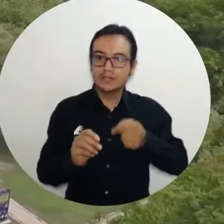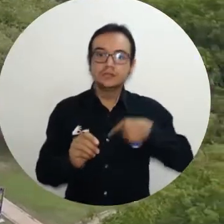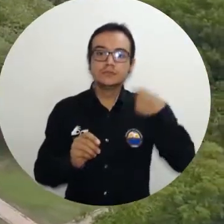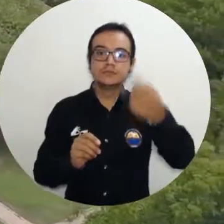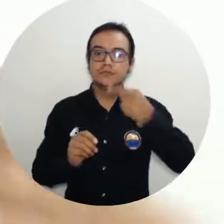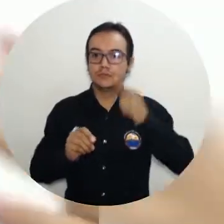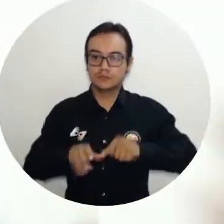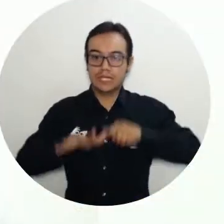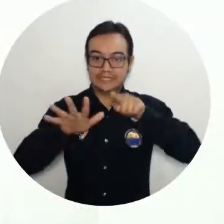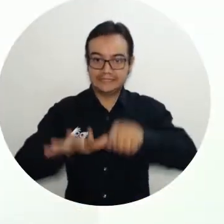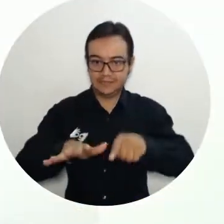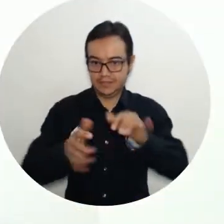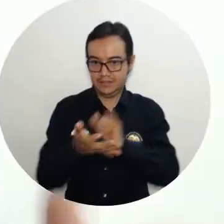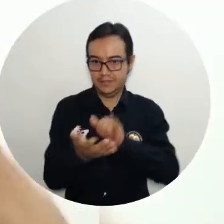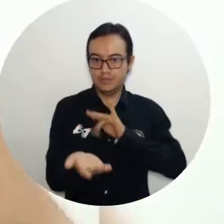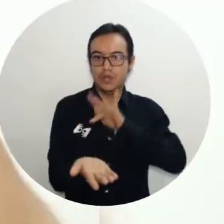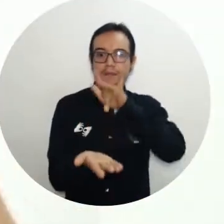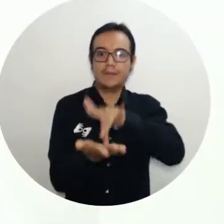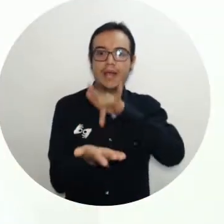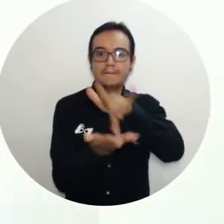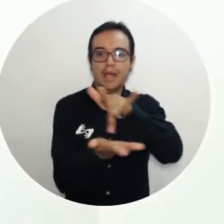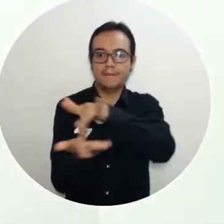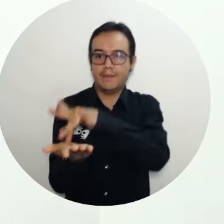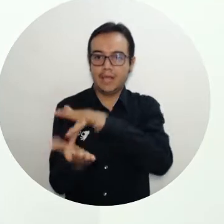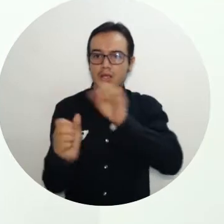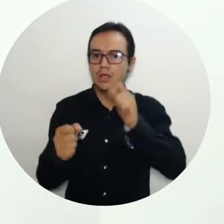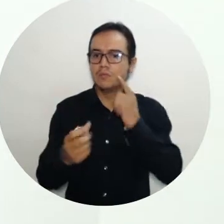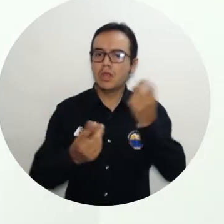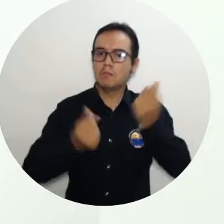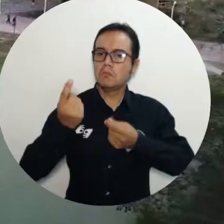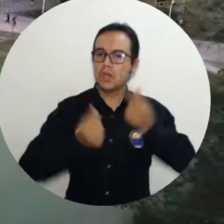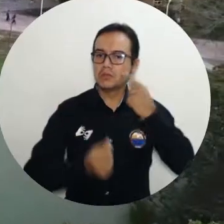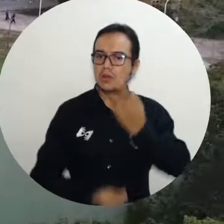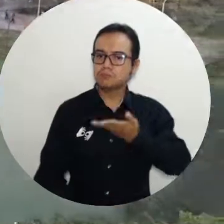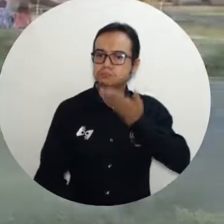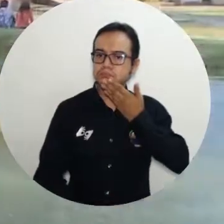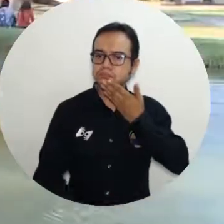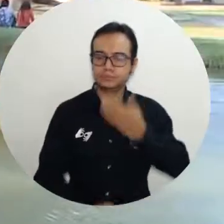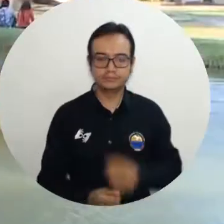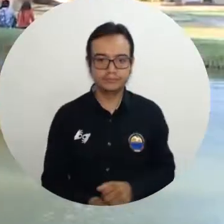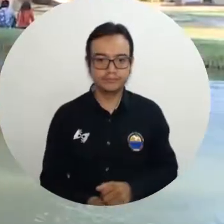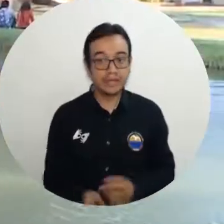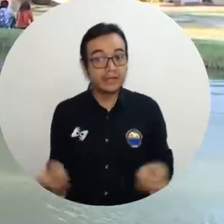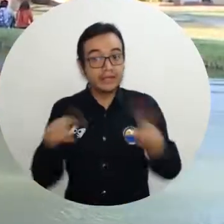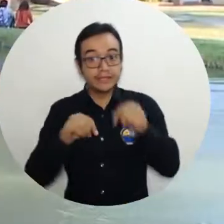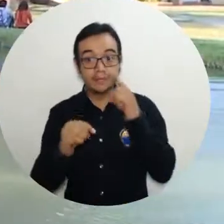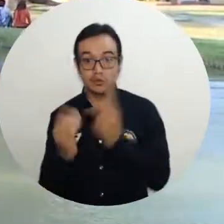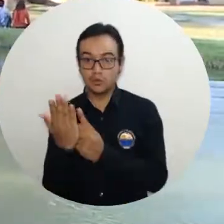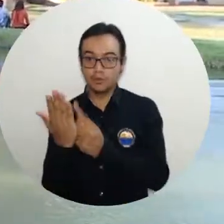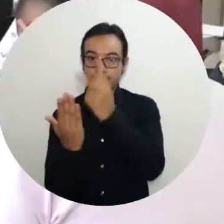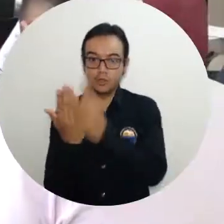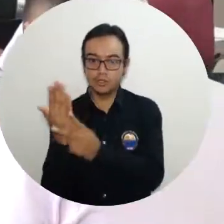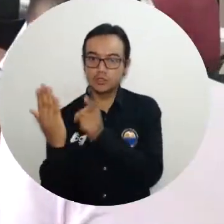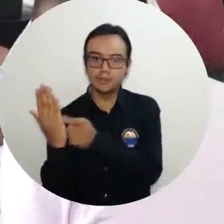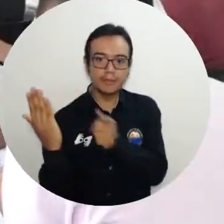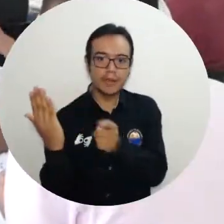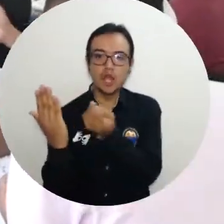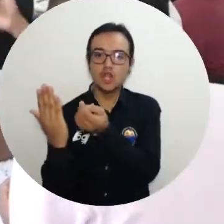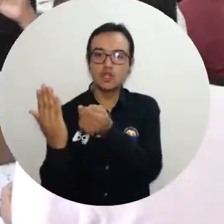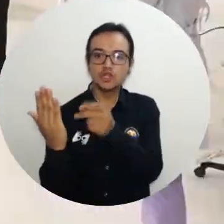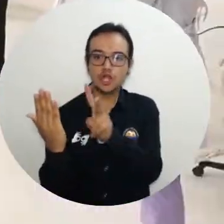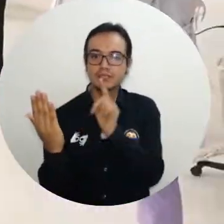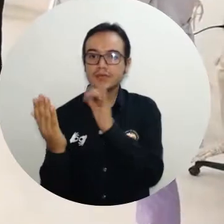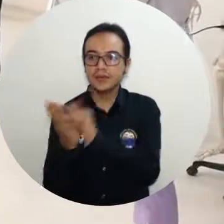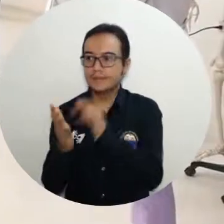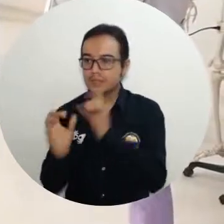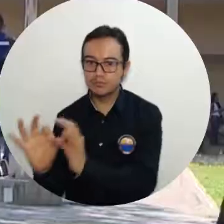regreso progresivo a la presencialidad, poder garantizar los presupuestos. También sobresalió la continuidad de 12 proyectos del plan de fomento a